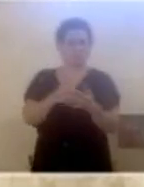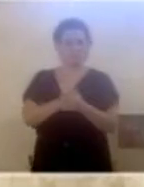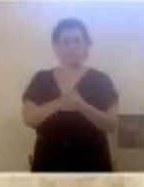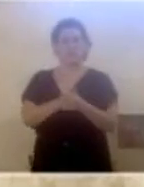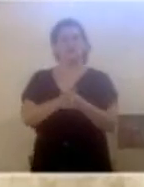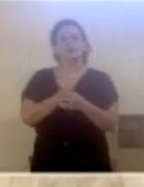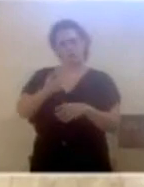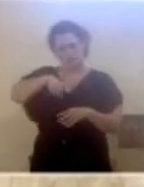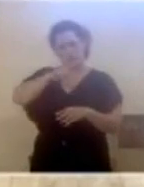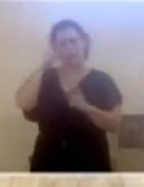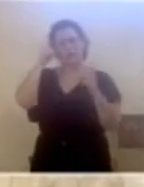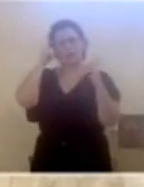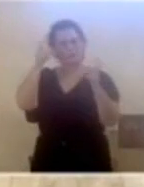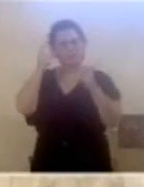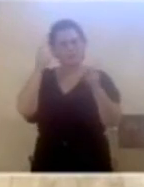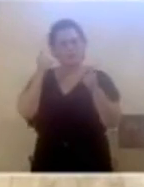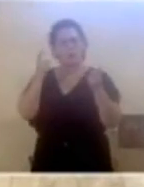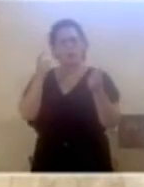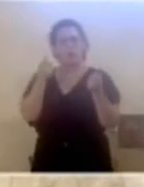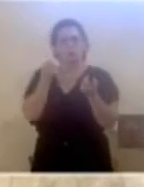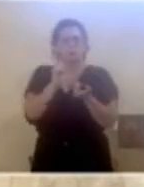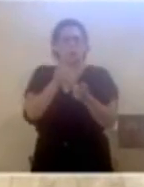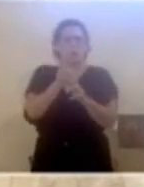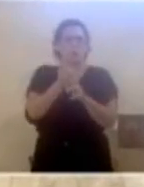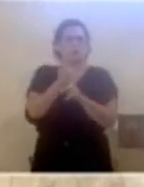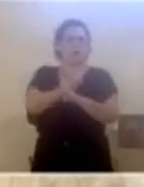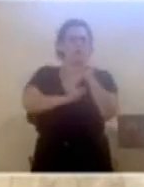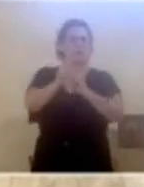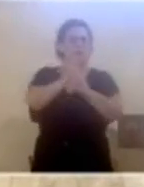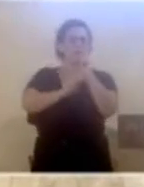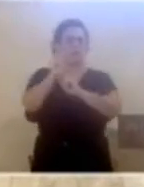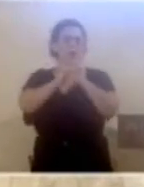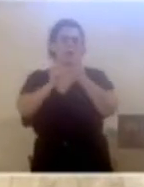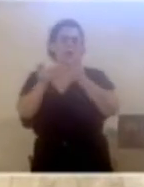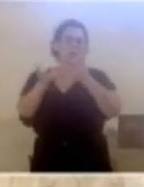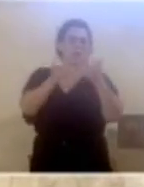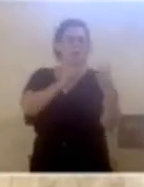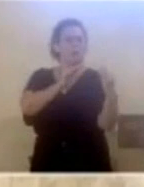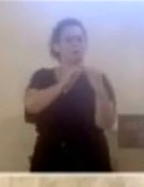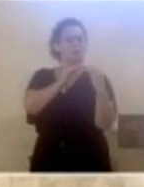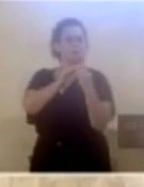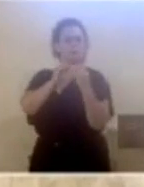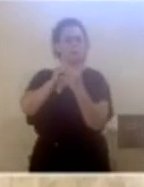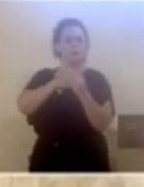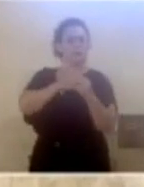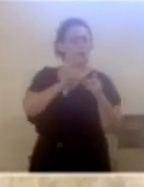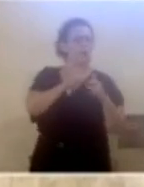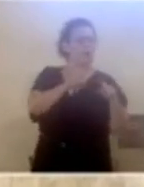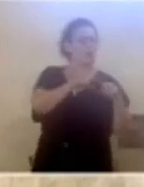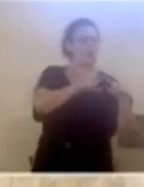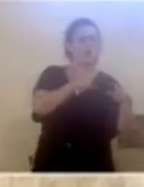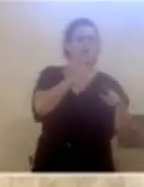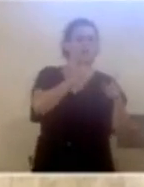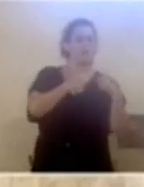intentamos de alguna manera solamente utilizar asociaciones más o menos afines para decir que los